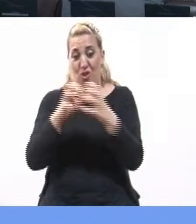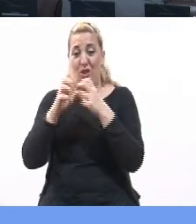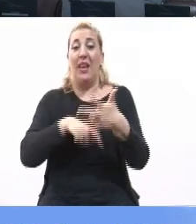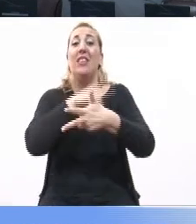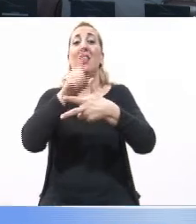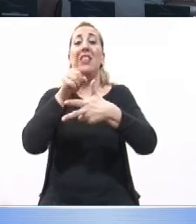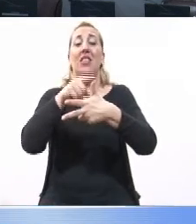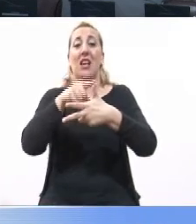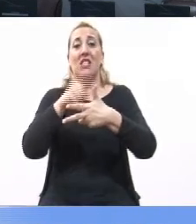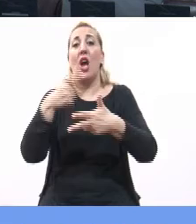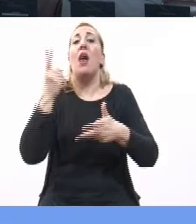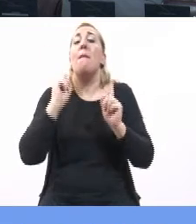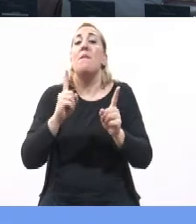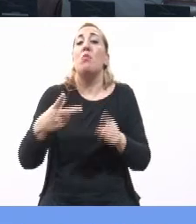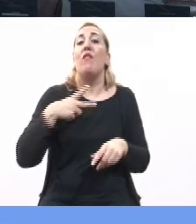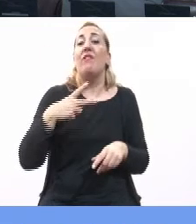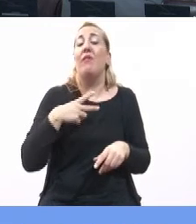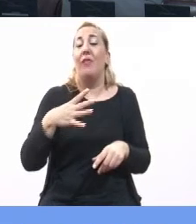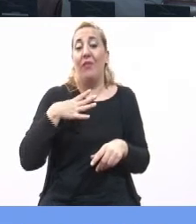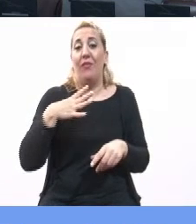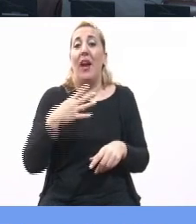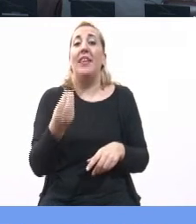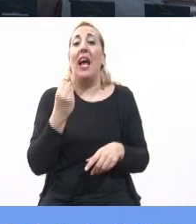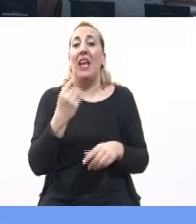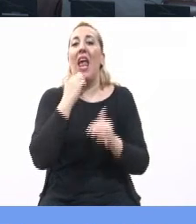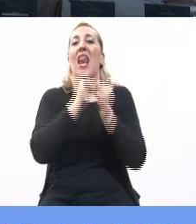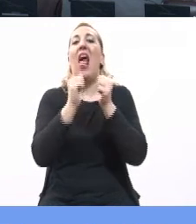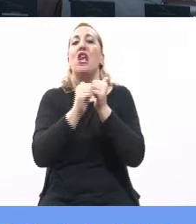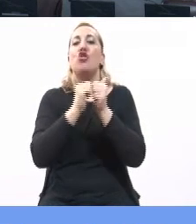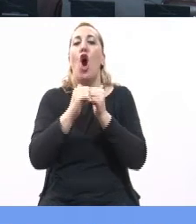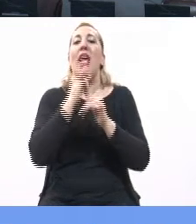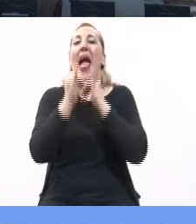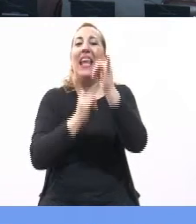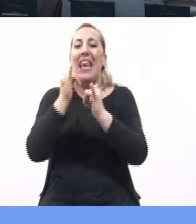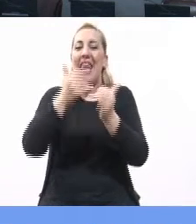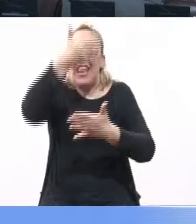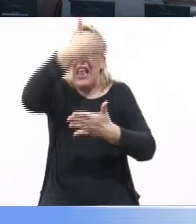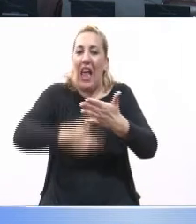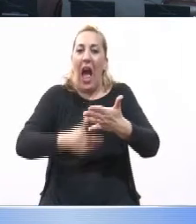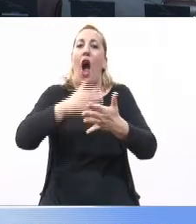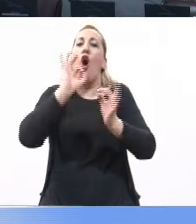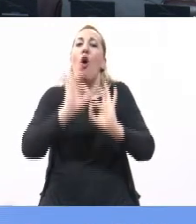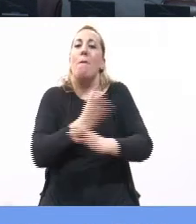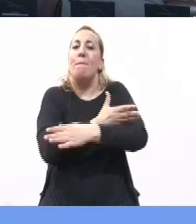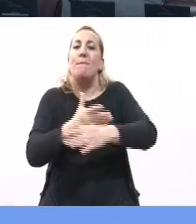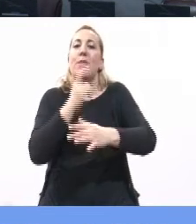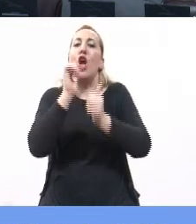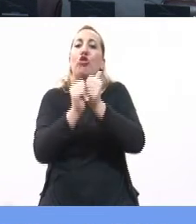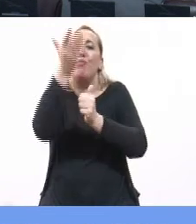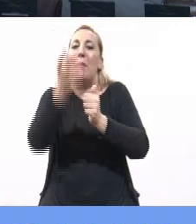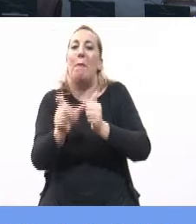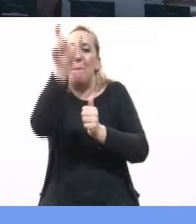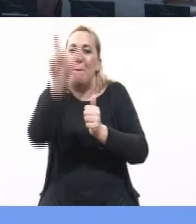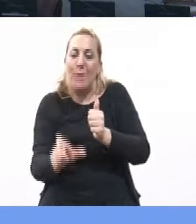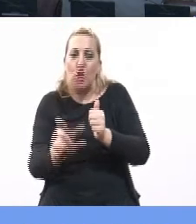tercera, que es lo que nos faltaría, es la historia clínica única digital. Tenemos un proyecto que hemos presentado y que hemos